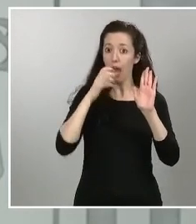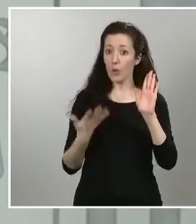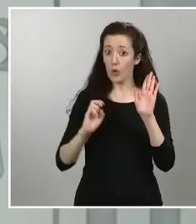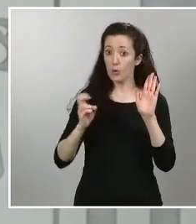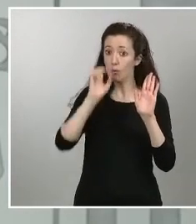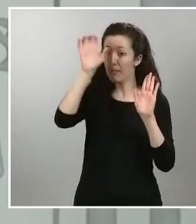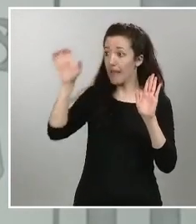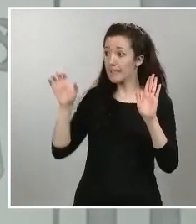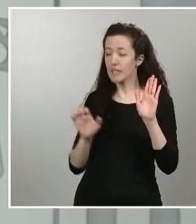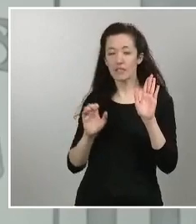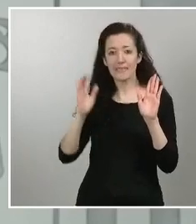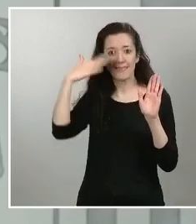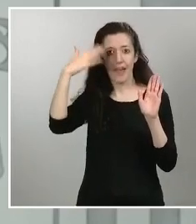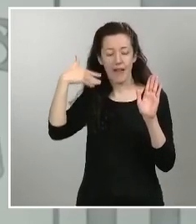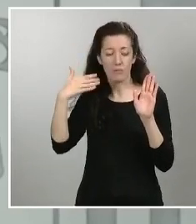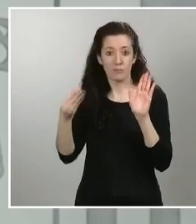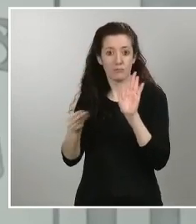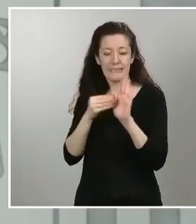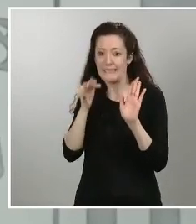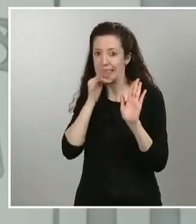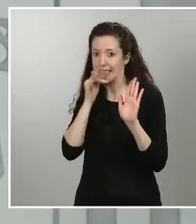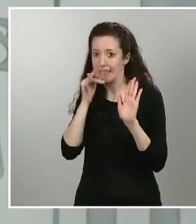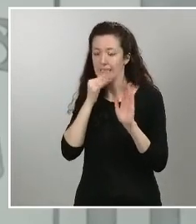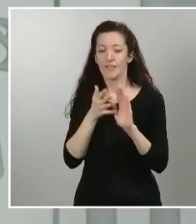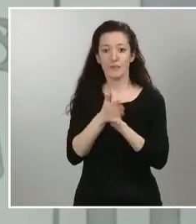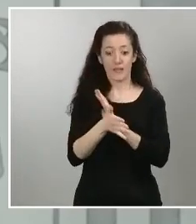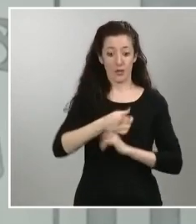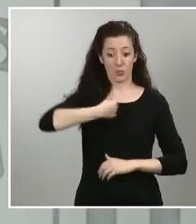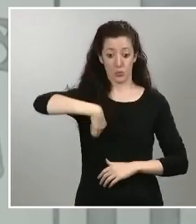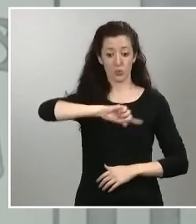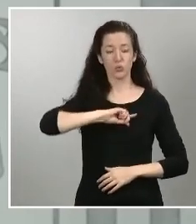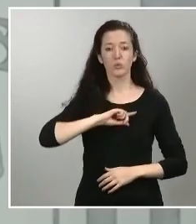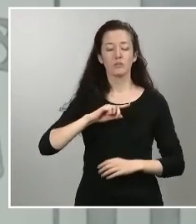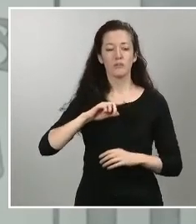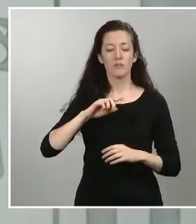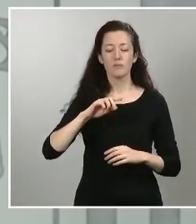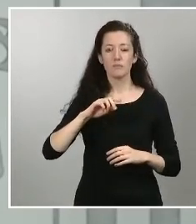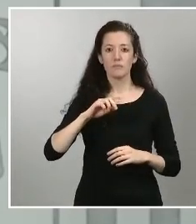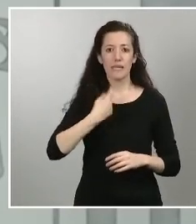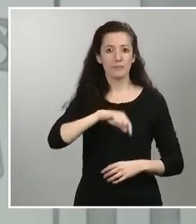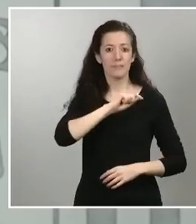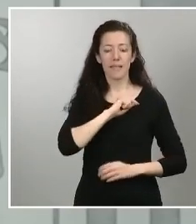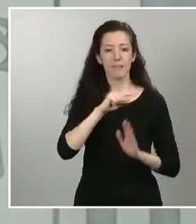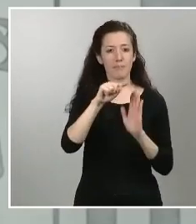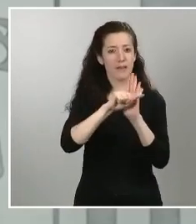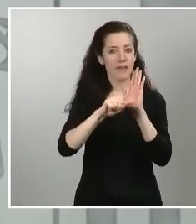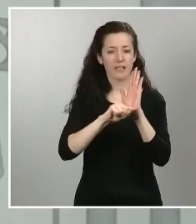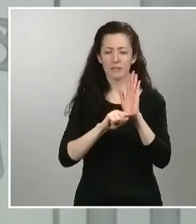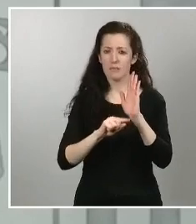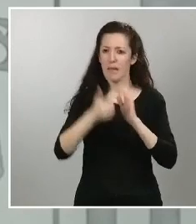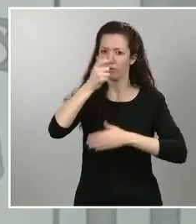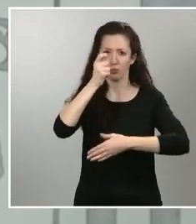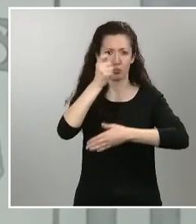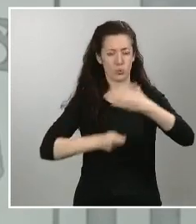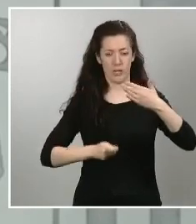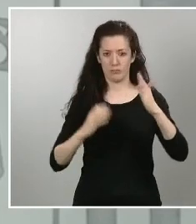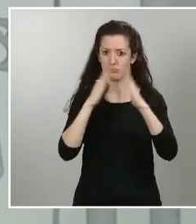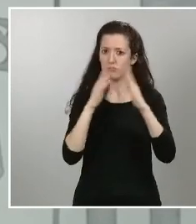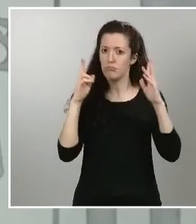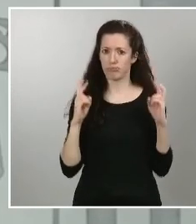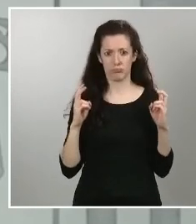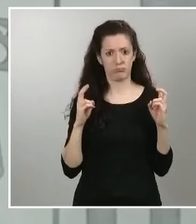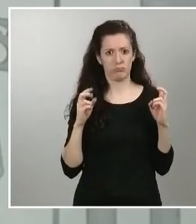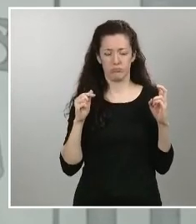siendo de los países que adoptan medidas más drásticas de confinamiento y en relación con la con la lucha